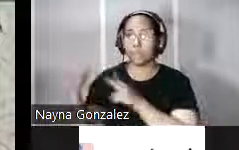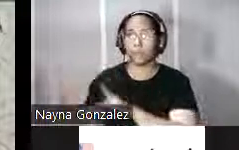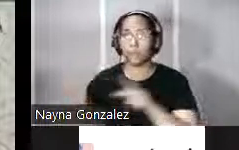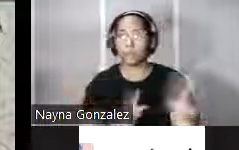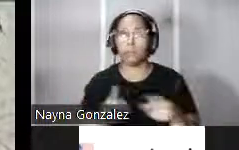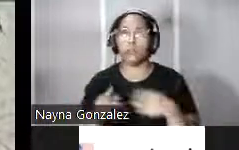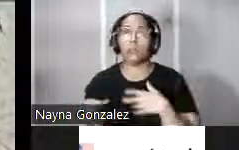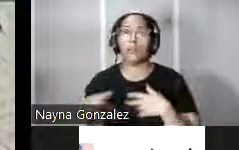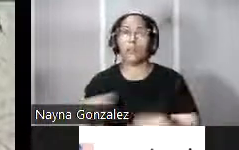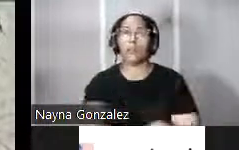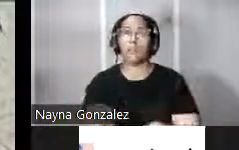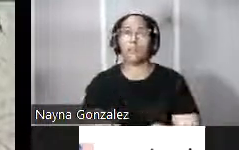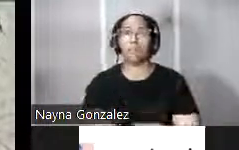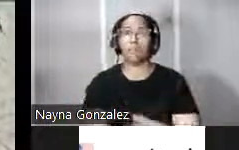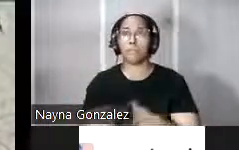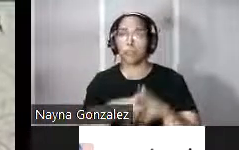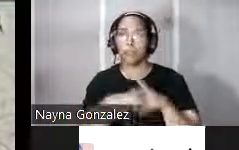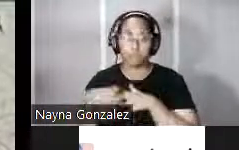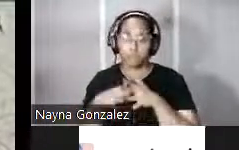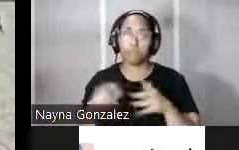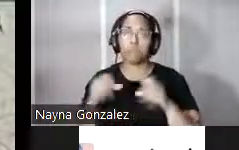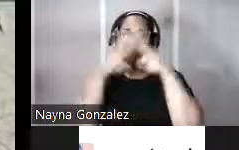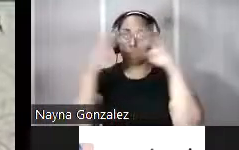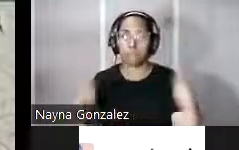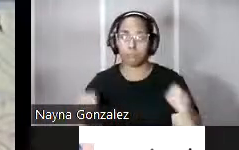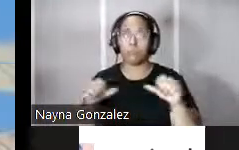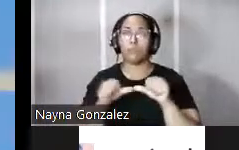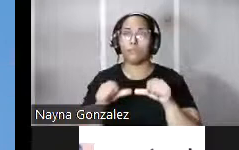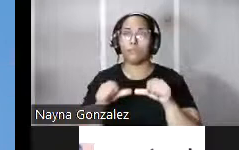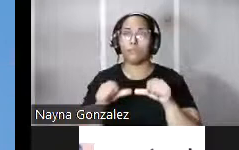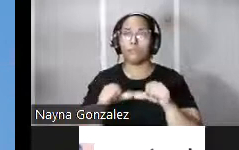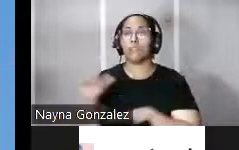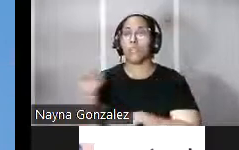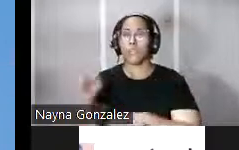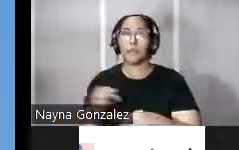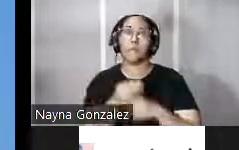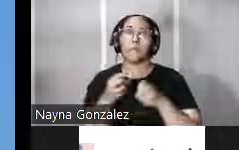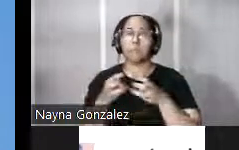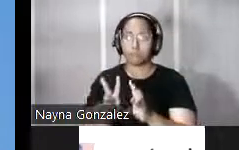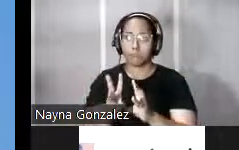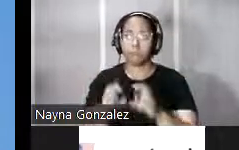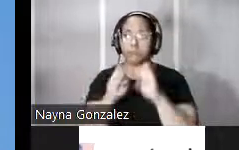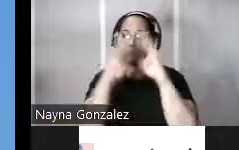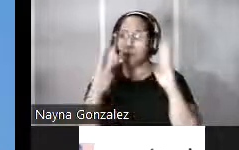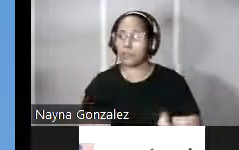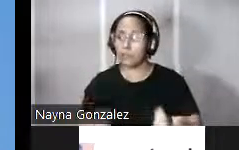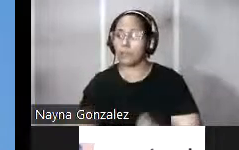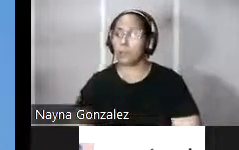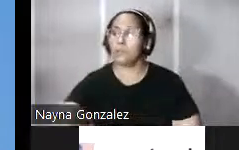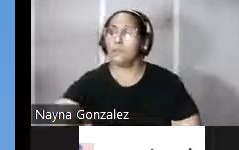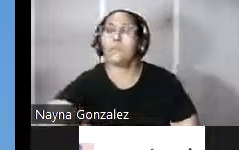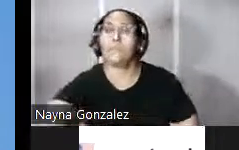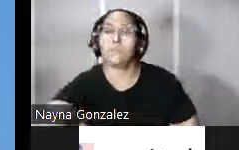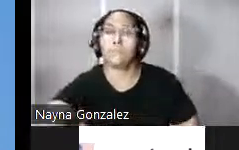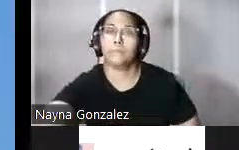de este castillo siguiendo el mismo modelo empleado en el castillo de los Reyes del Morro de La Habana